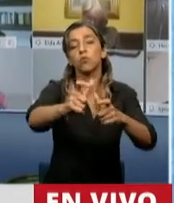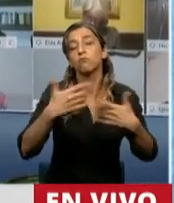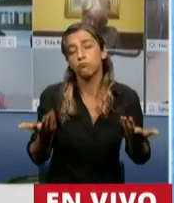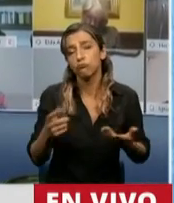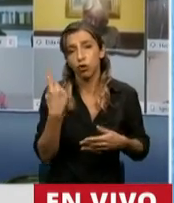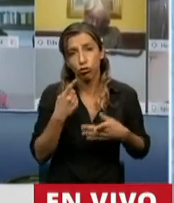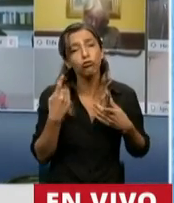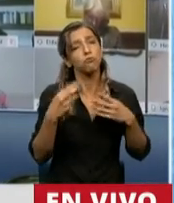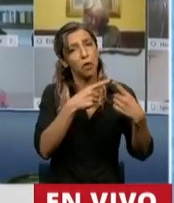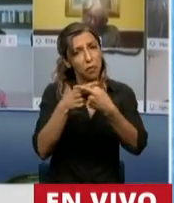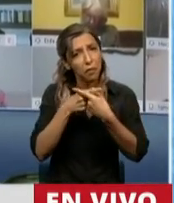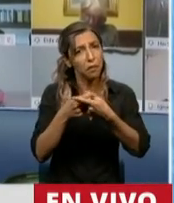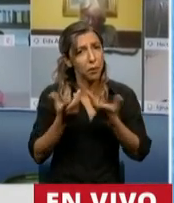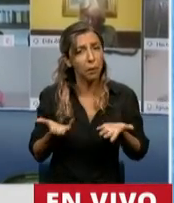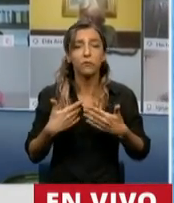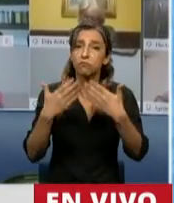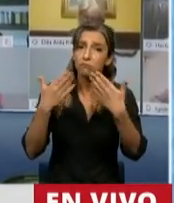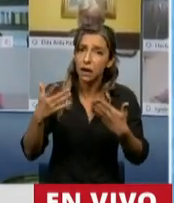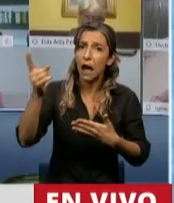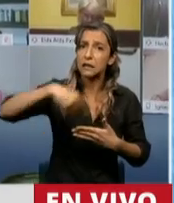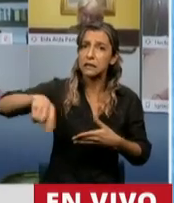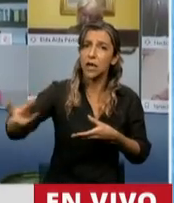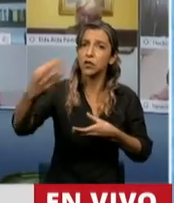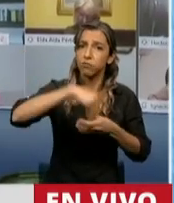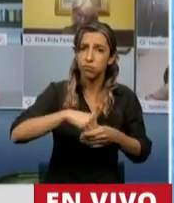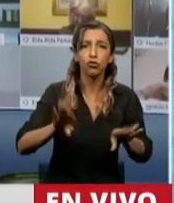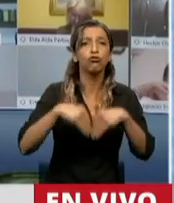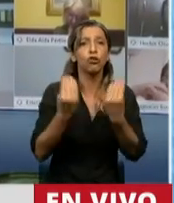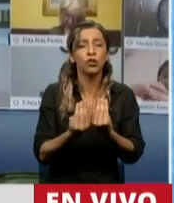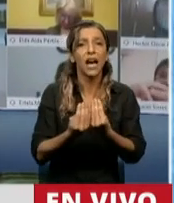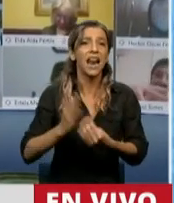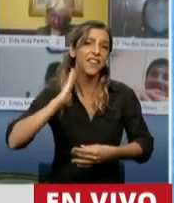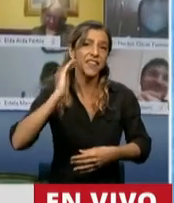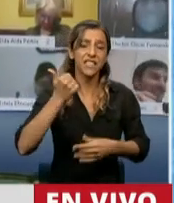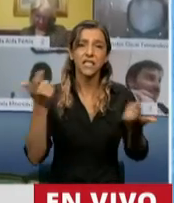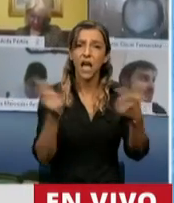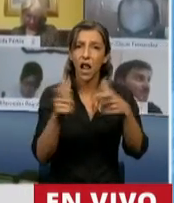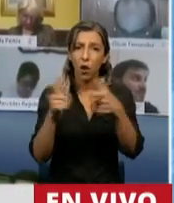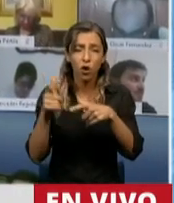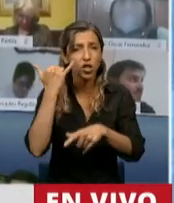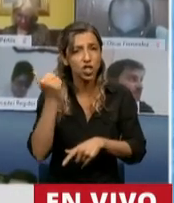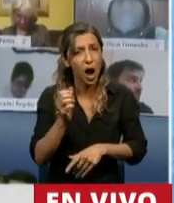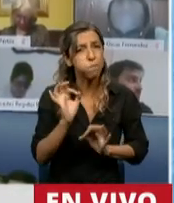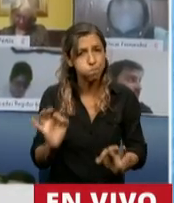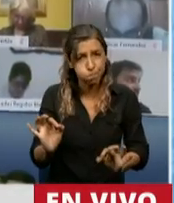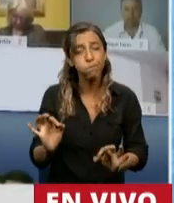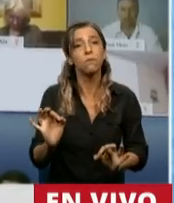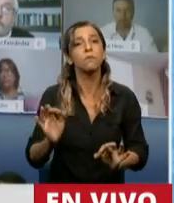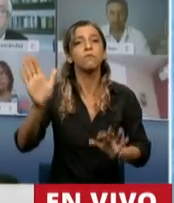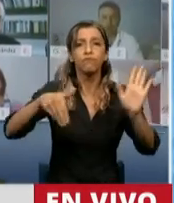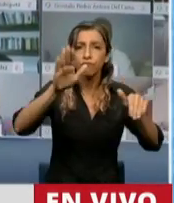todos los que han participado. Hemos hecho 16 reuniones hasta el momento. Hemos invitado a 27